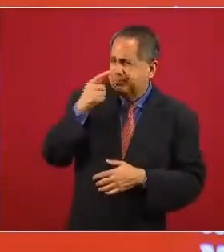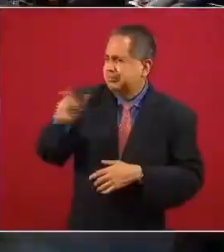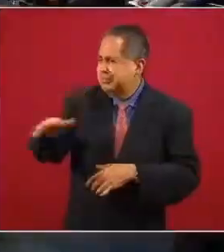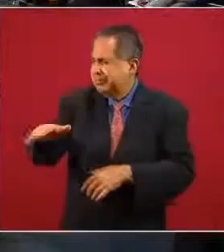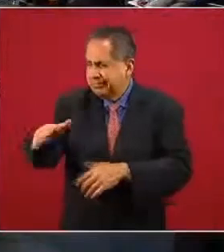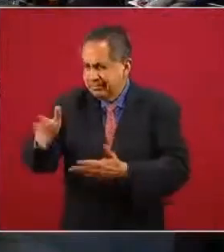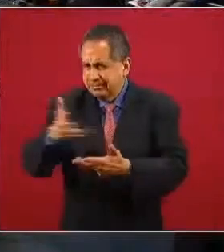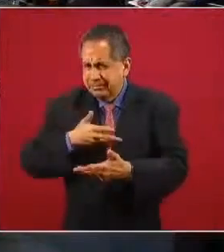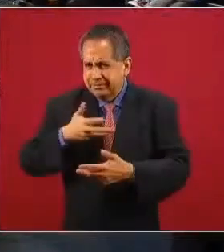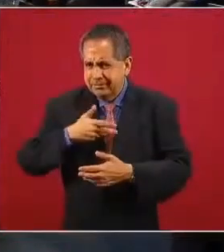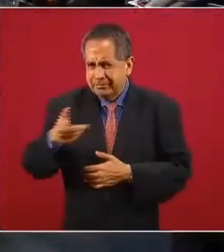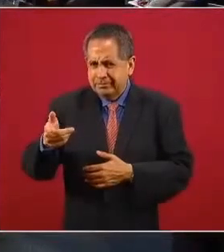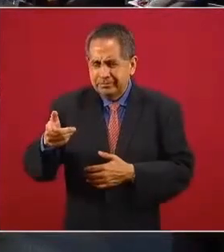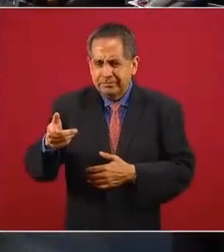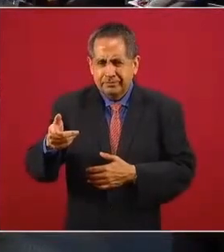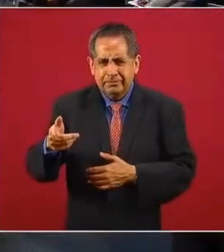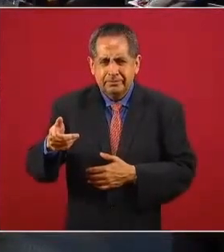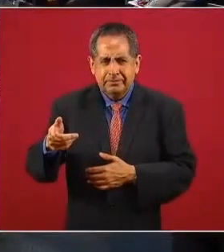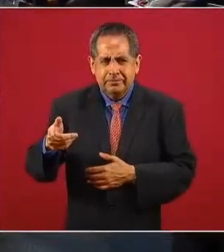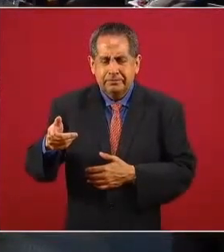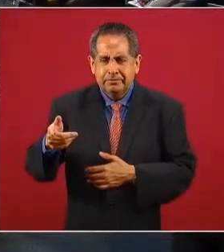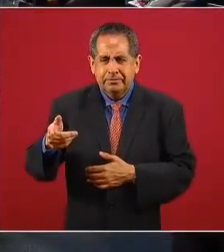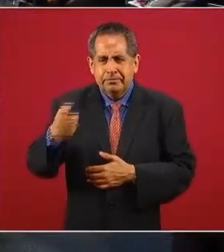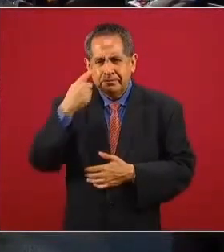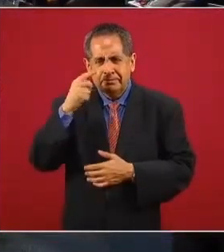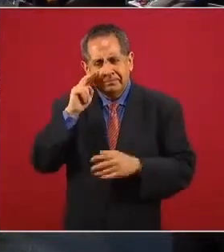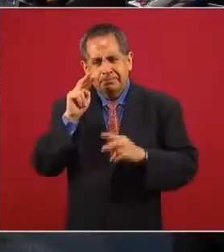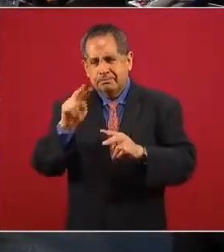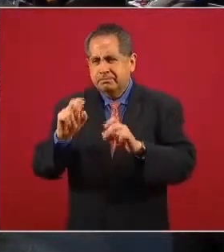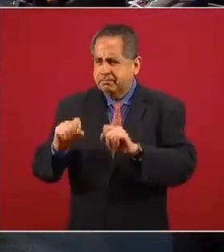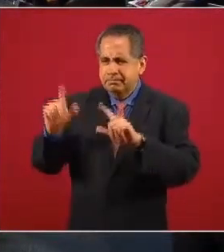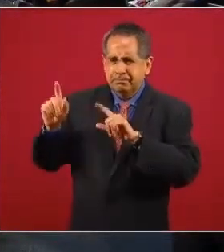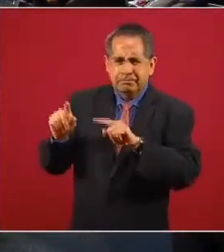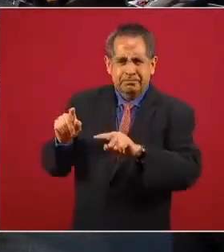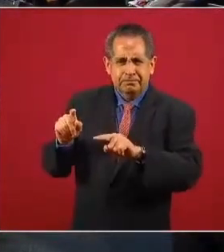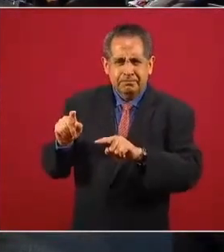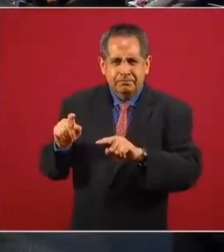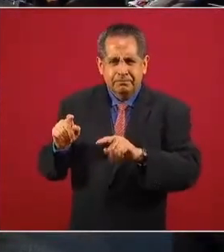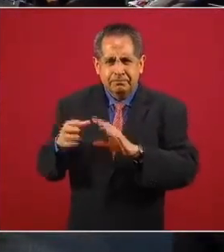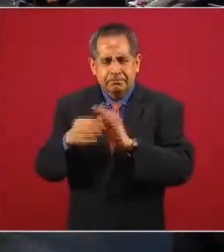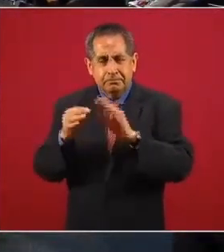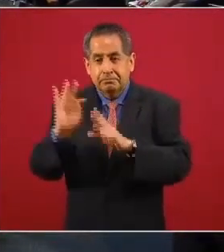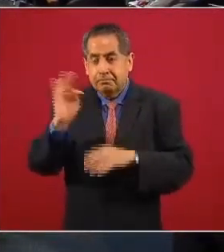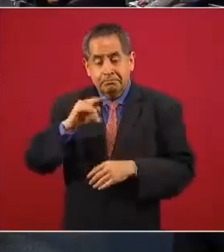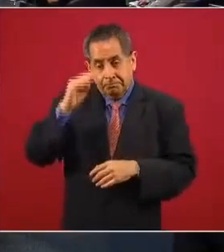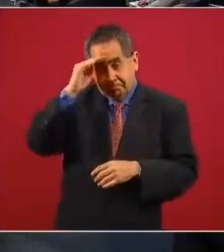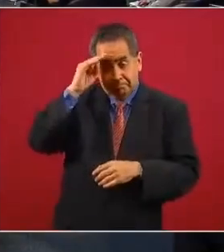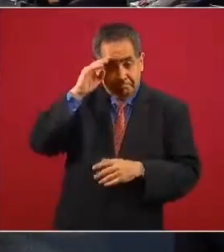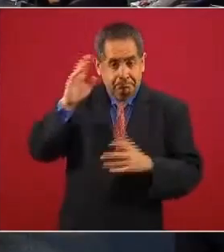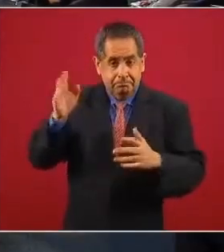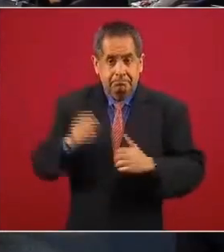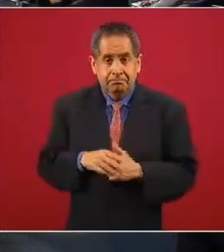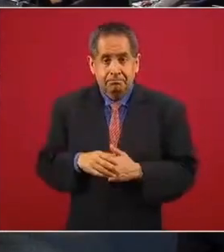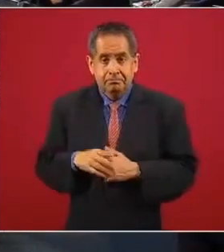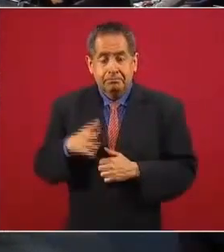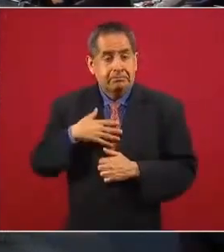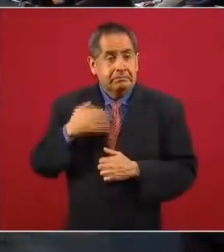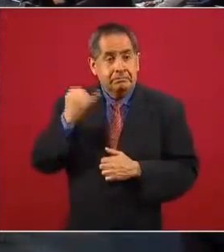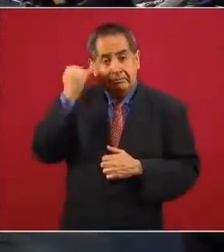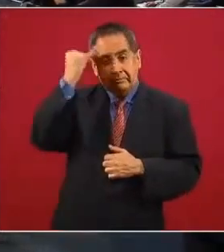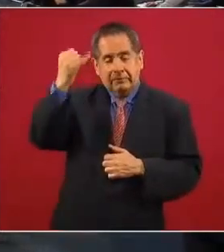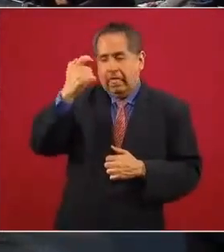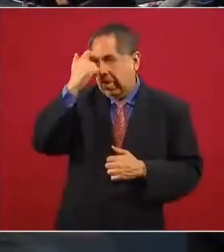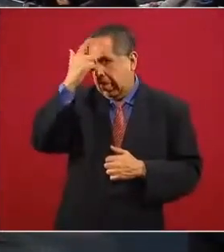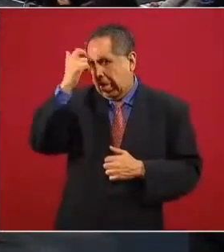el… para qué, porque pueden estar pensando que es una ocurrencia